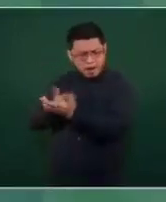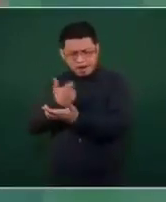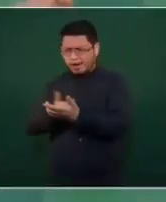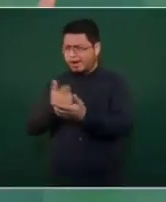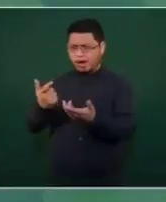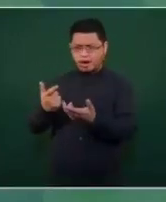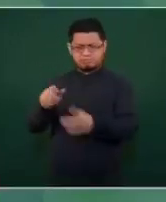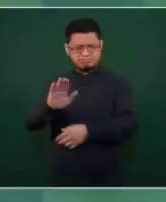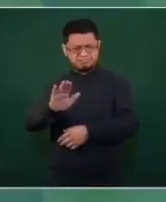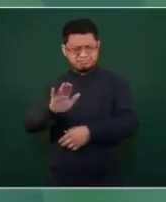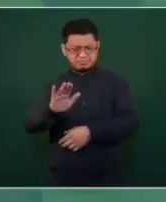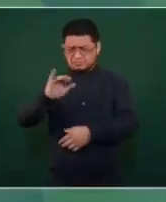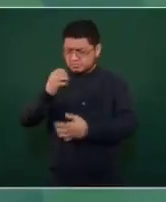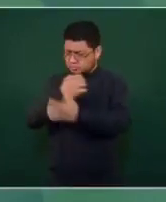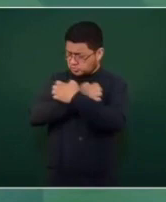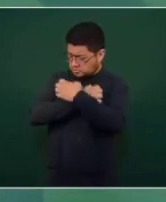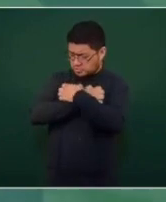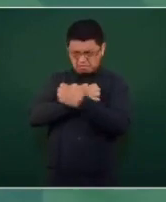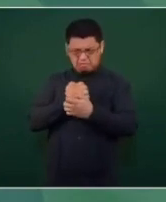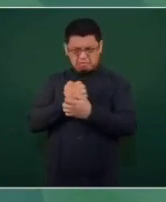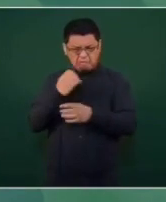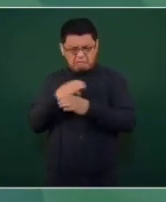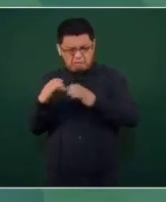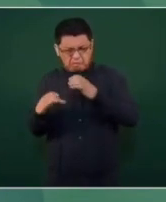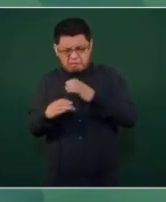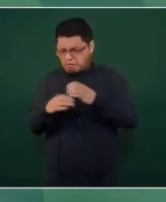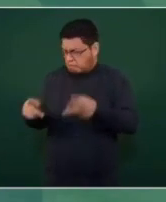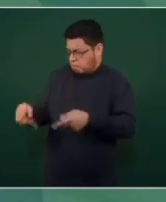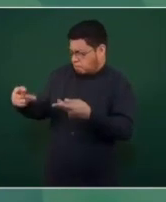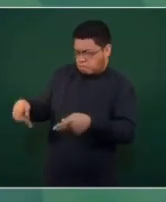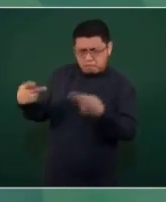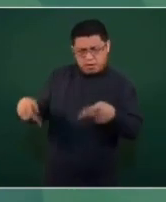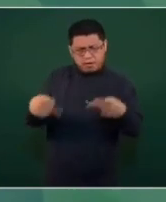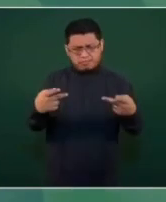educación como si fuese una mercancía, toda la educación